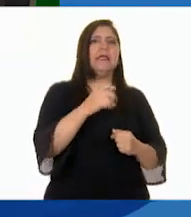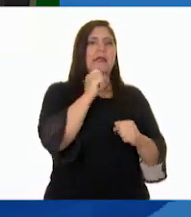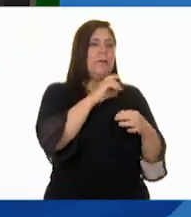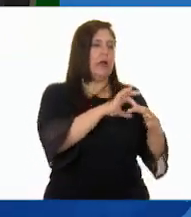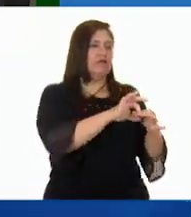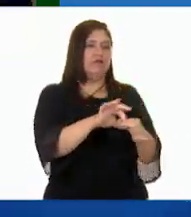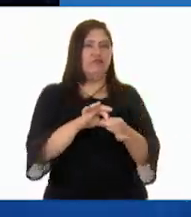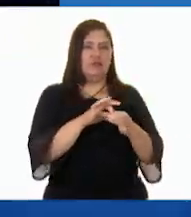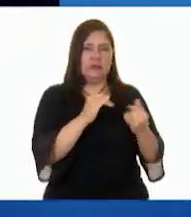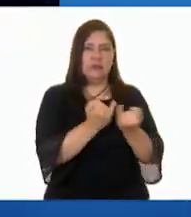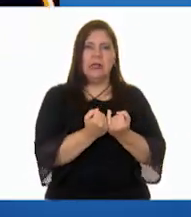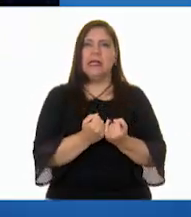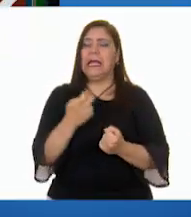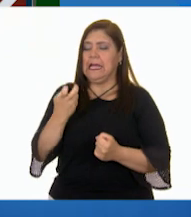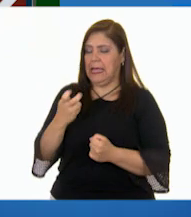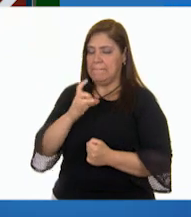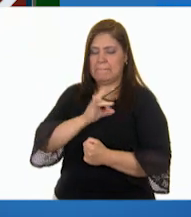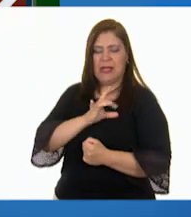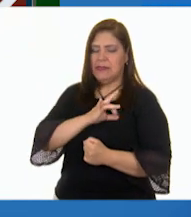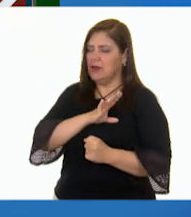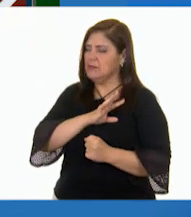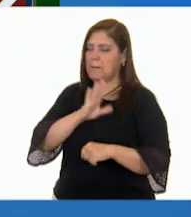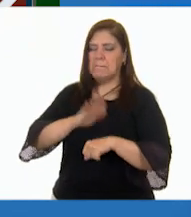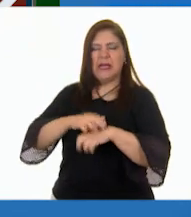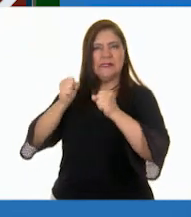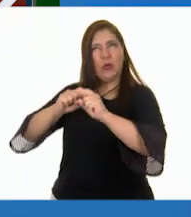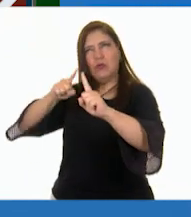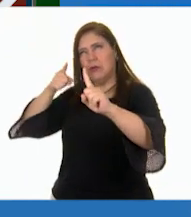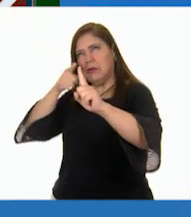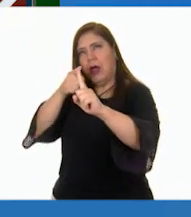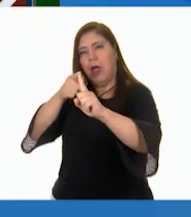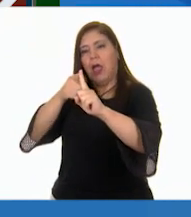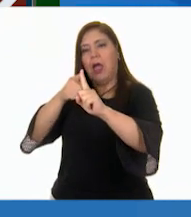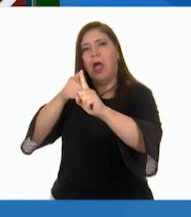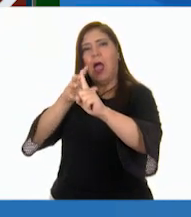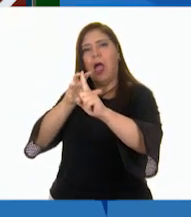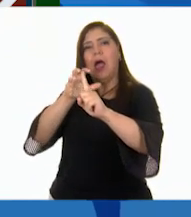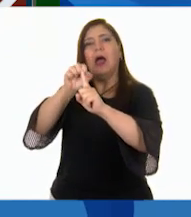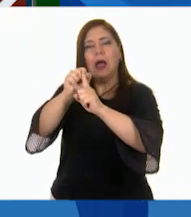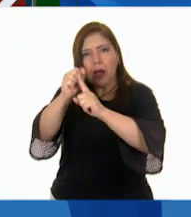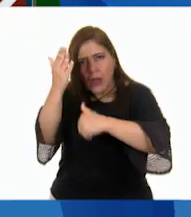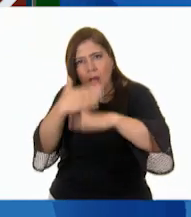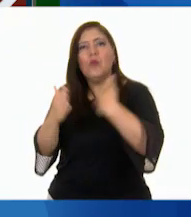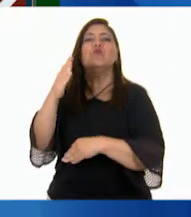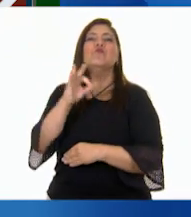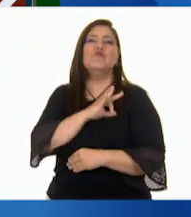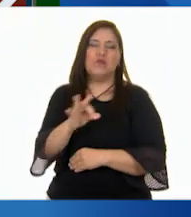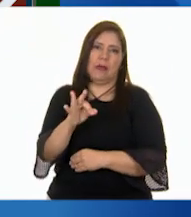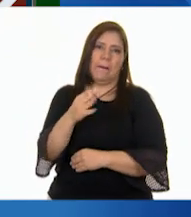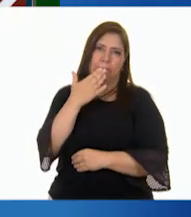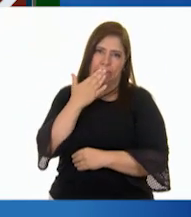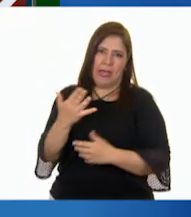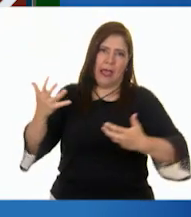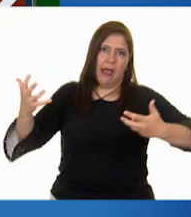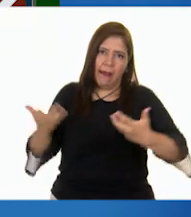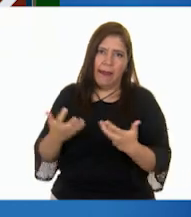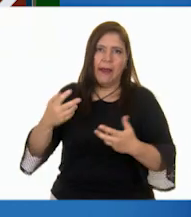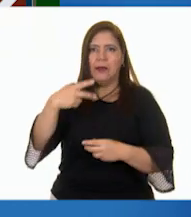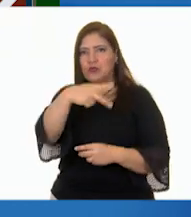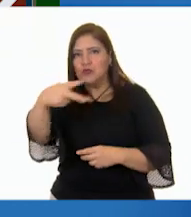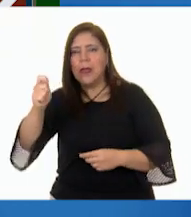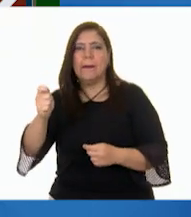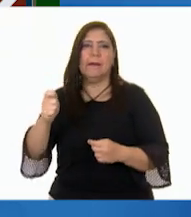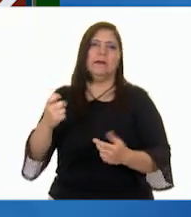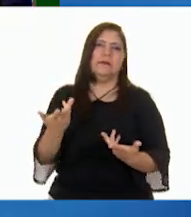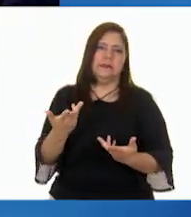conviertan ese temor o ese miedo en una meta para que puedan superar esa meta y tengan un buen resultado ustedes y la